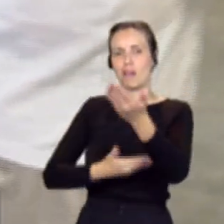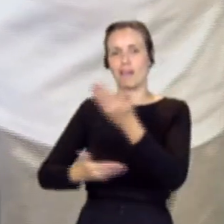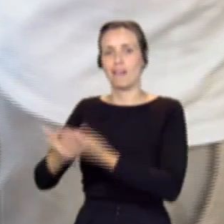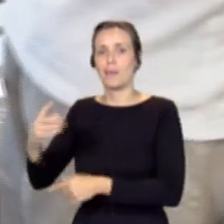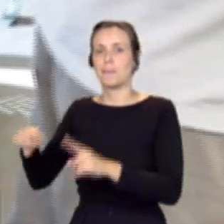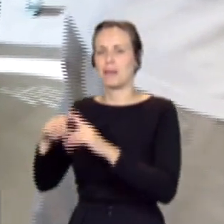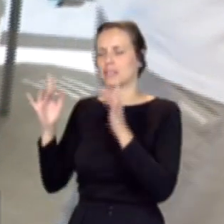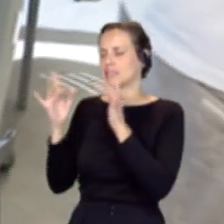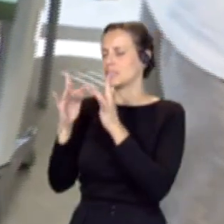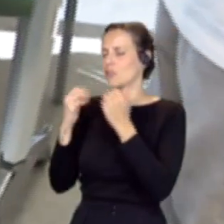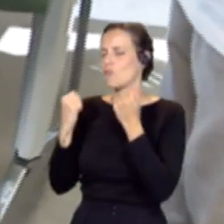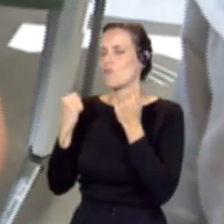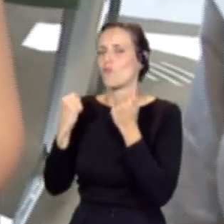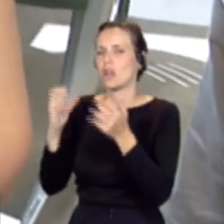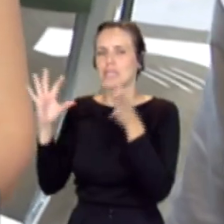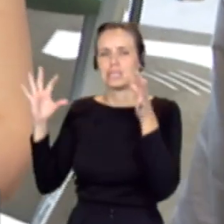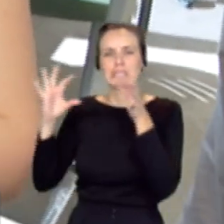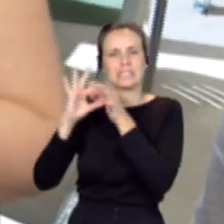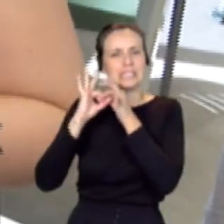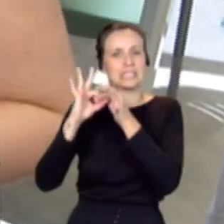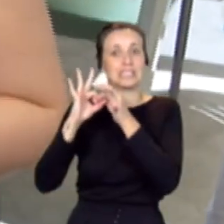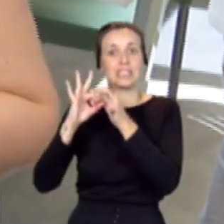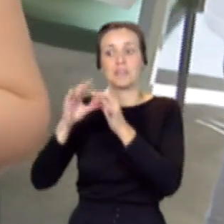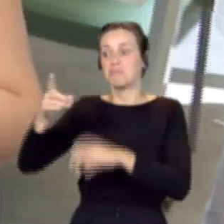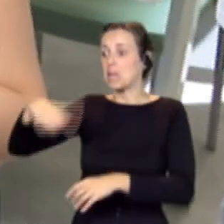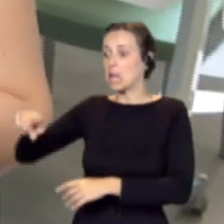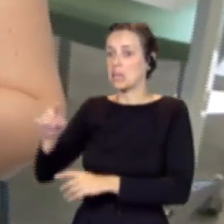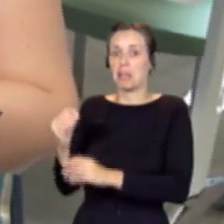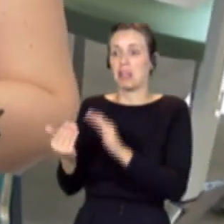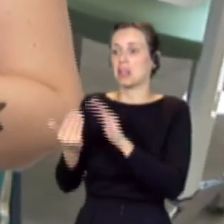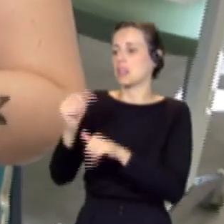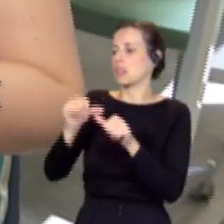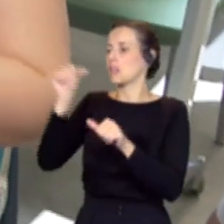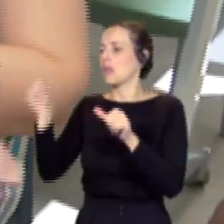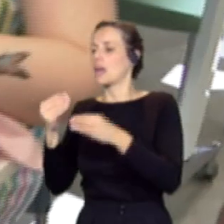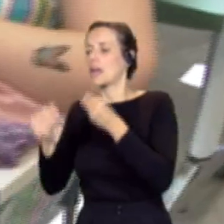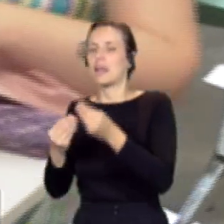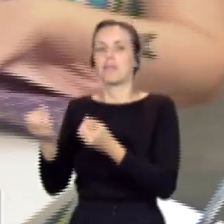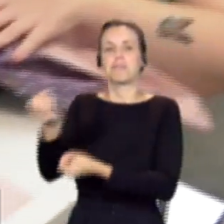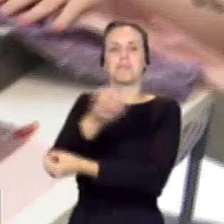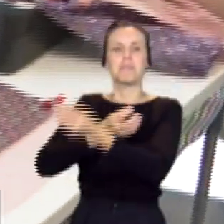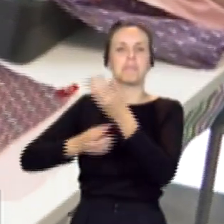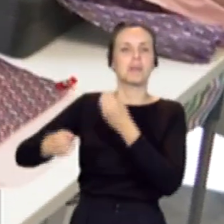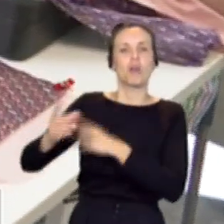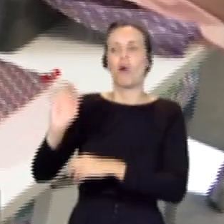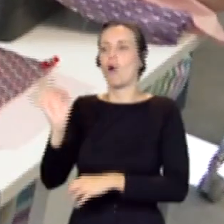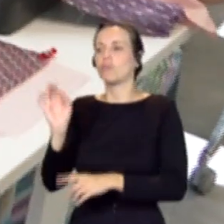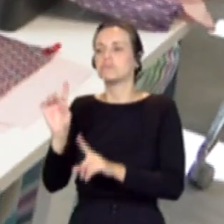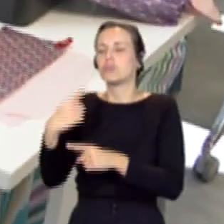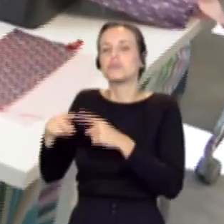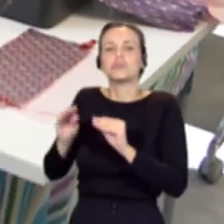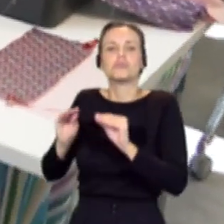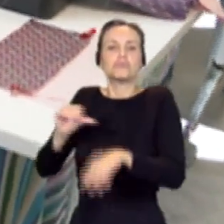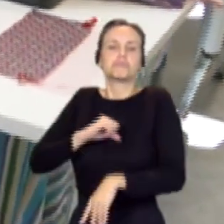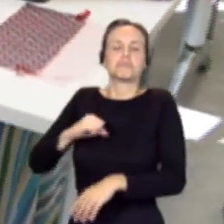vínculos entre ellas, se cuentan lo que van a hacer en el día, sus inquietudes y también eso es súper interesante